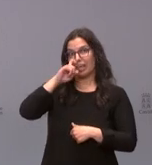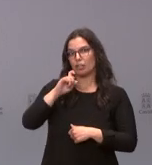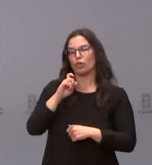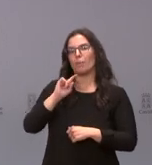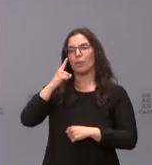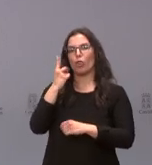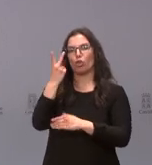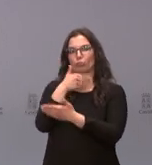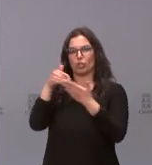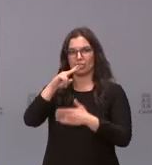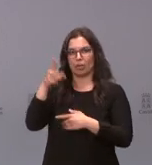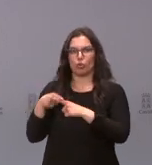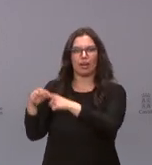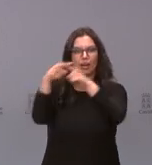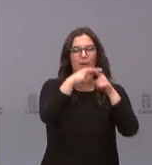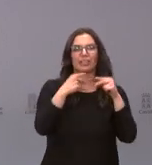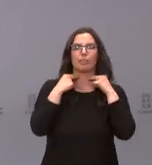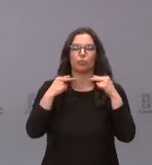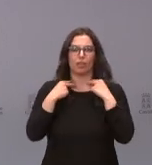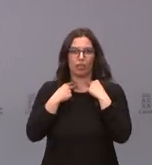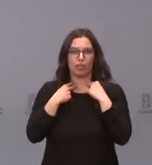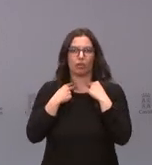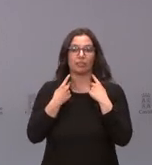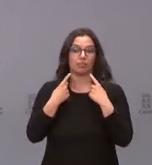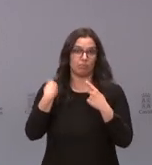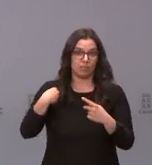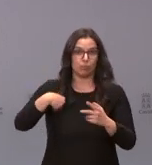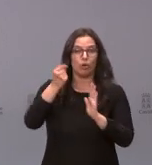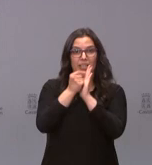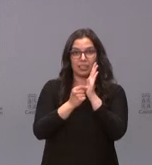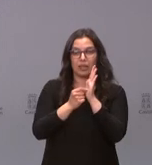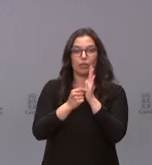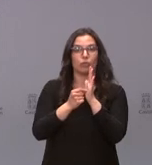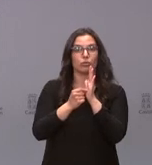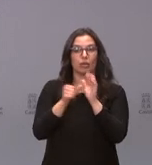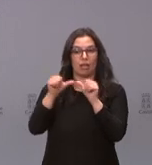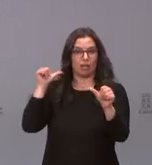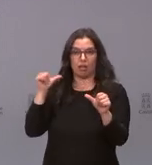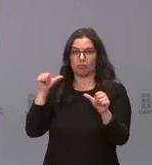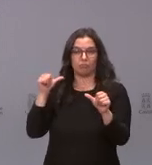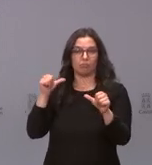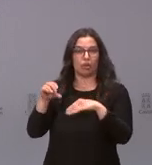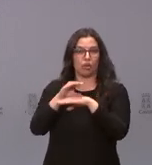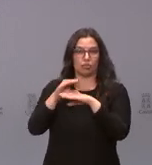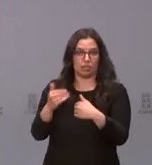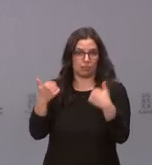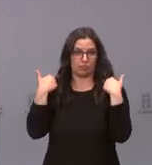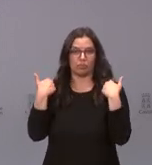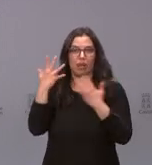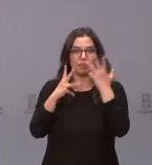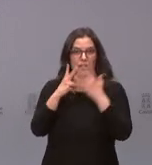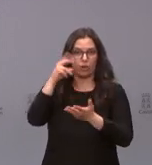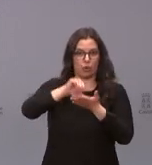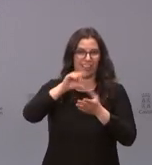distribuirán entre las diputaciones de conformidad con los criterios que viene utilizando la consejería competente en materia de administración local, la consejería de